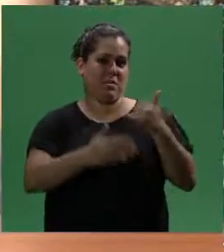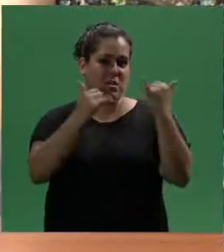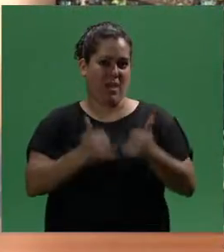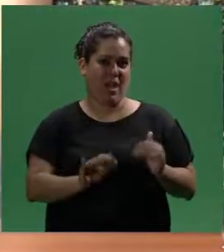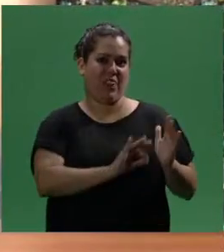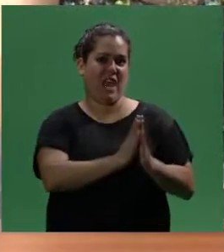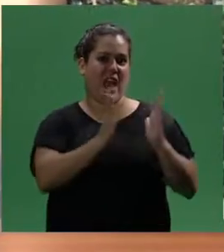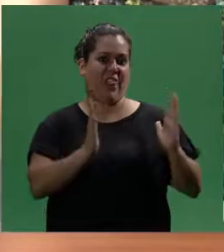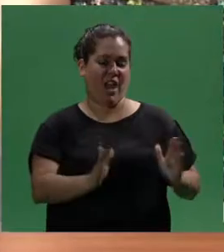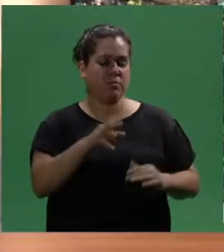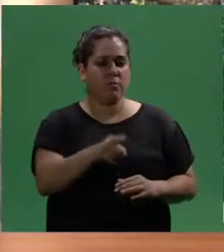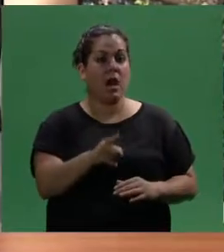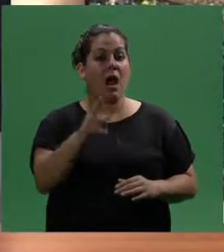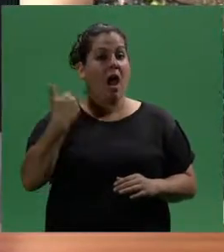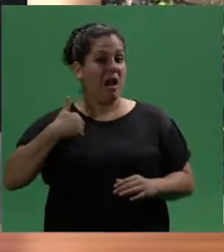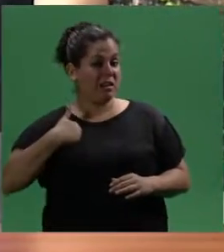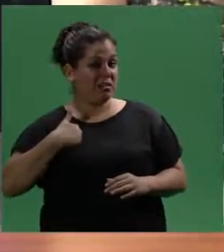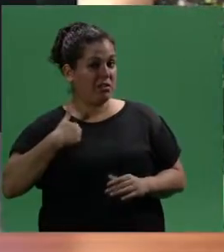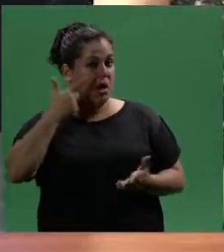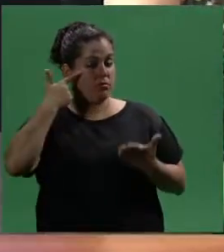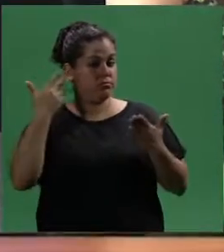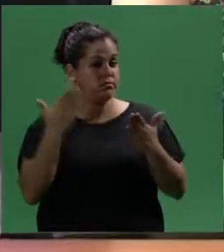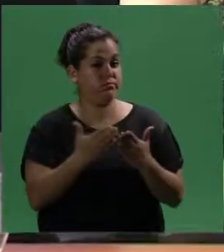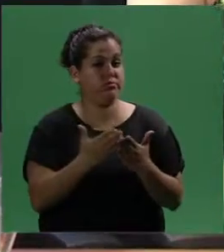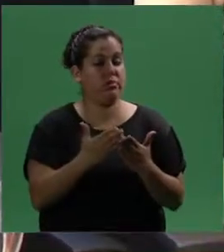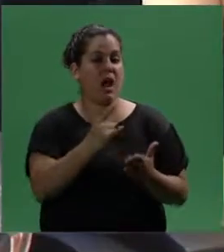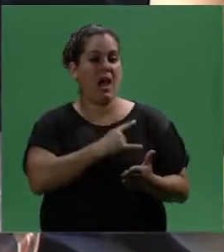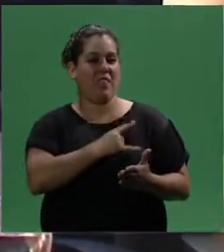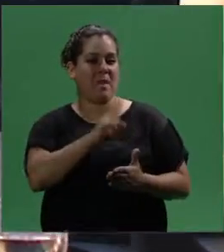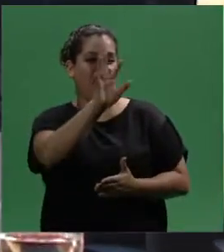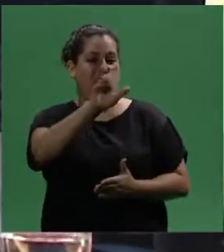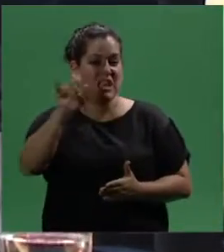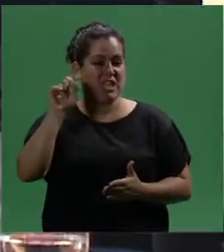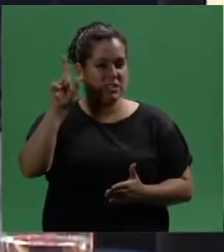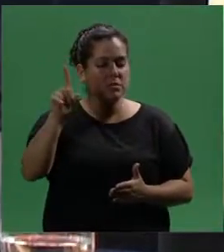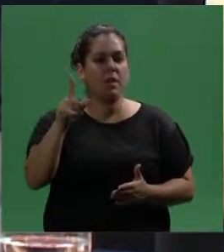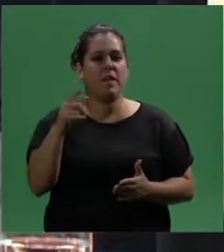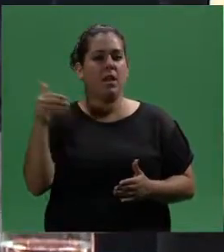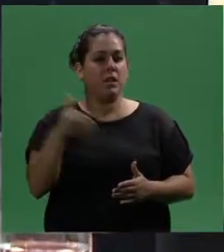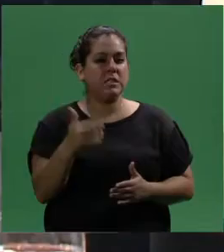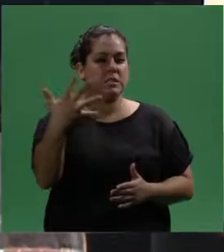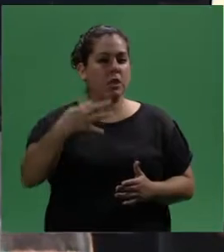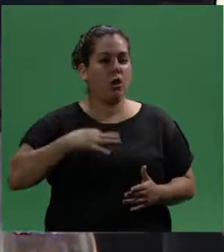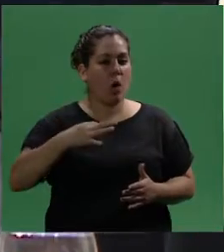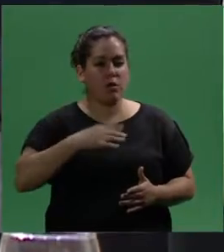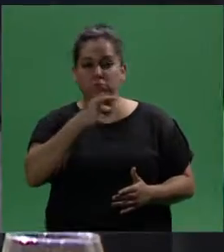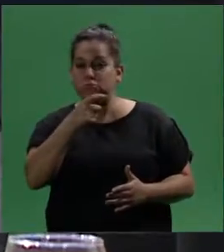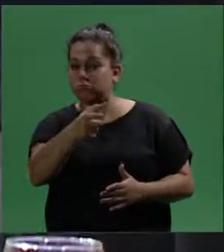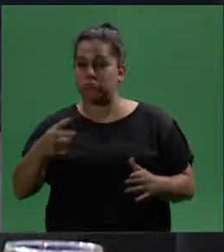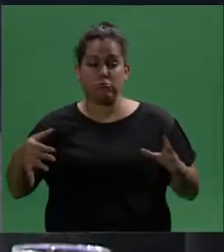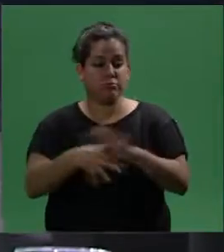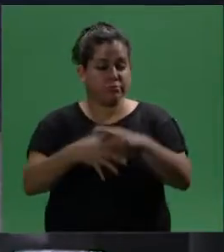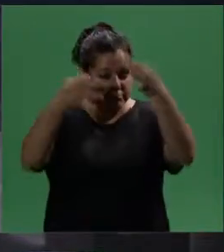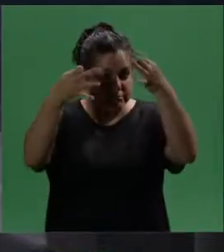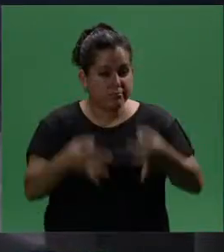discapacidad, la Argentina hizo un estudio en la Academia Argentina de Letras que tardó cinco años en determinar que el